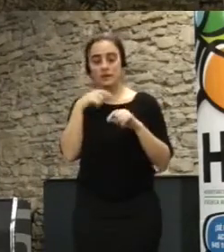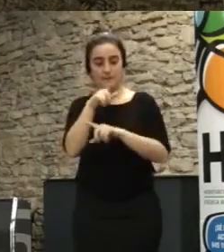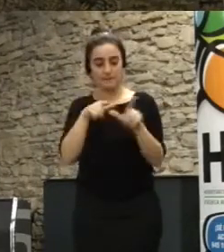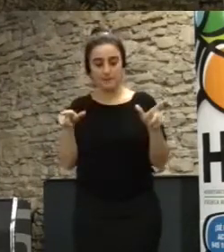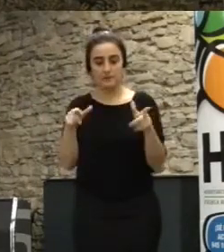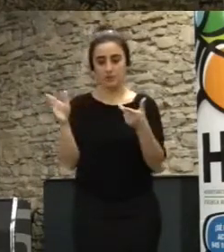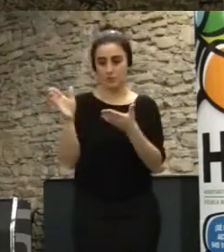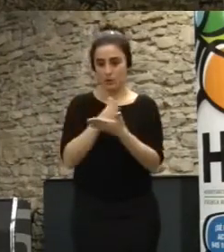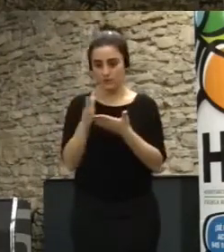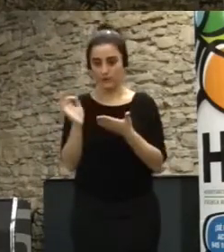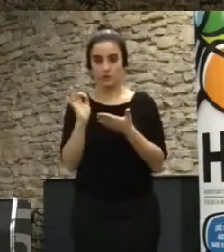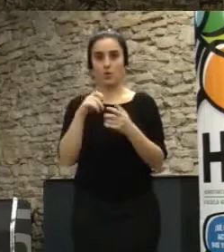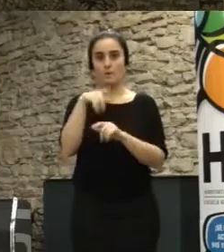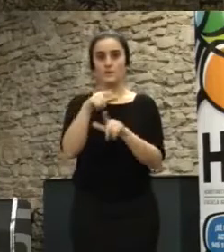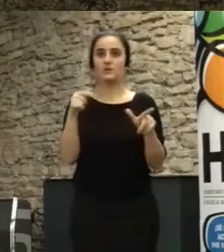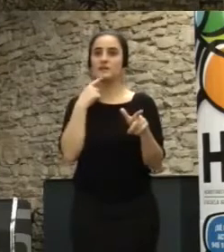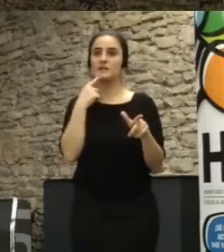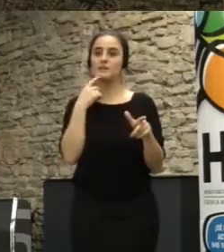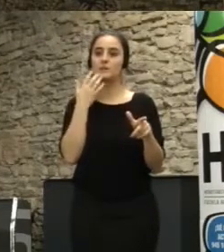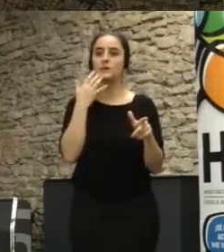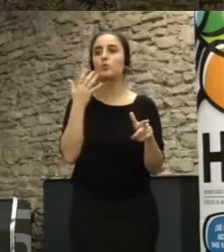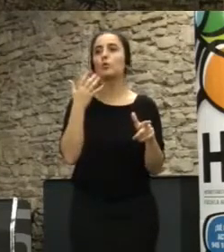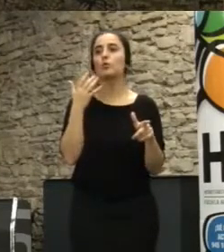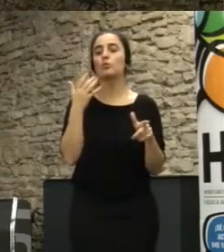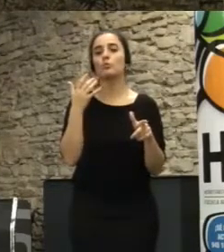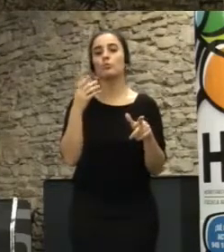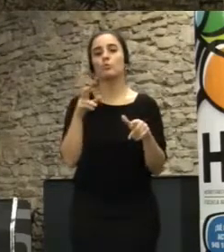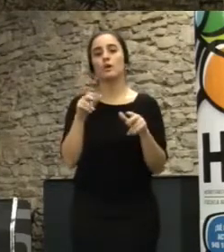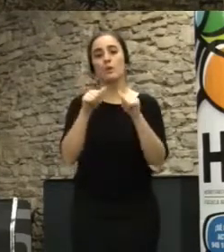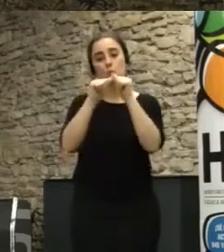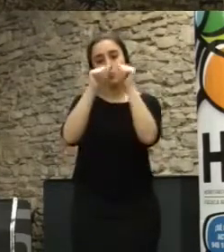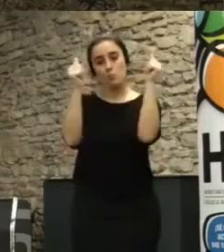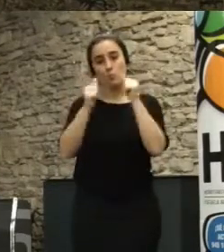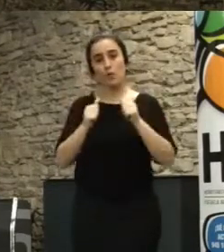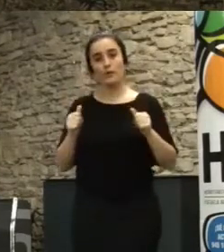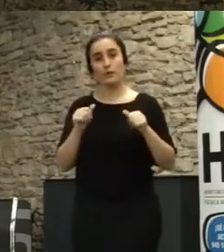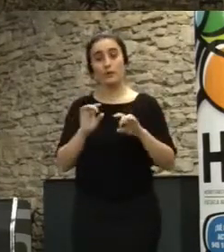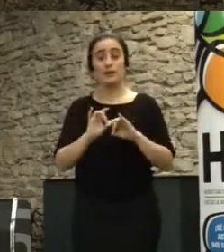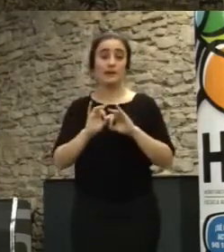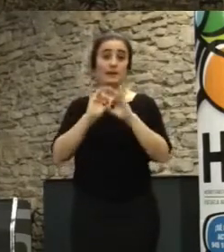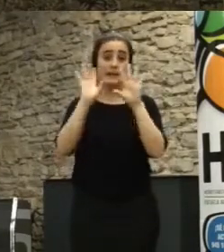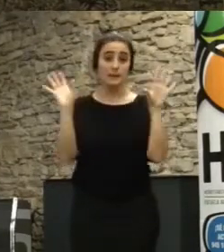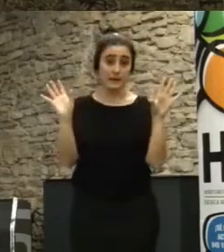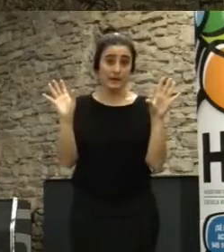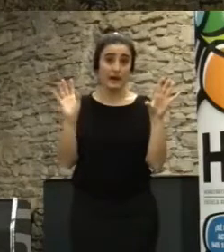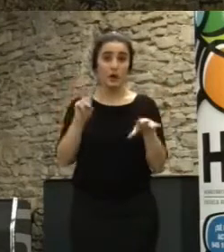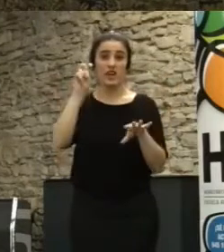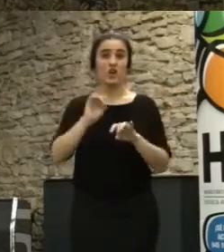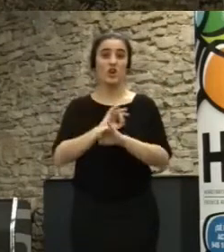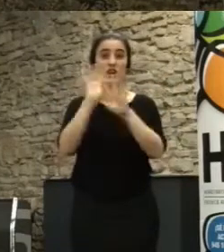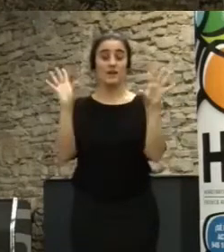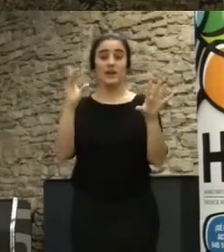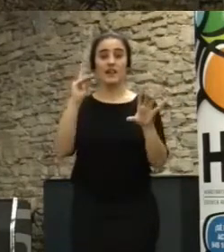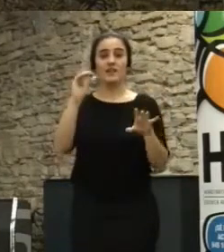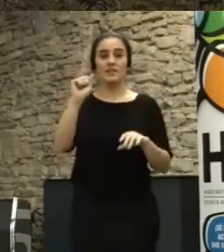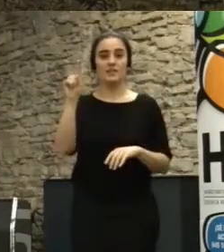estudiosos y teóricos del común lo diferencian del modelo liberal incluso neoliberal David Cameron se